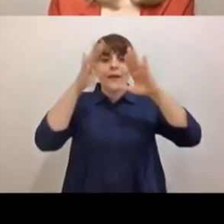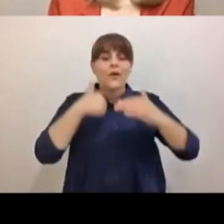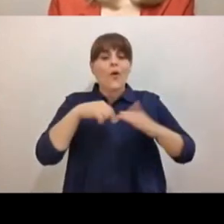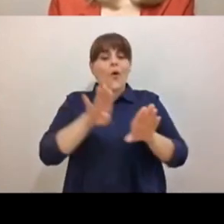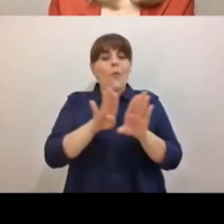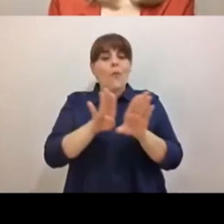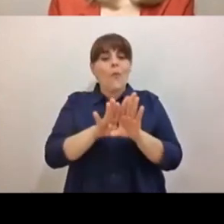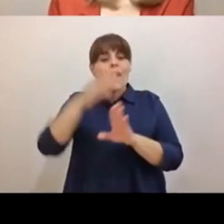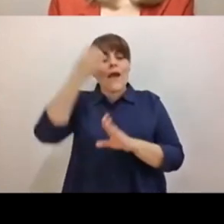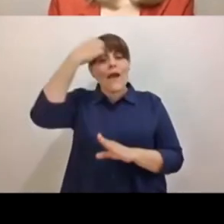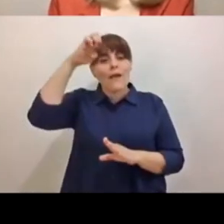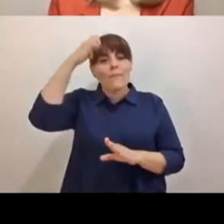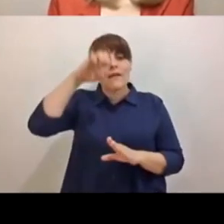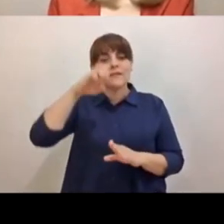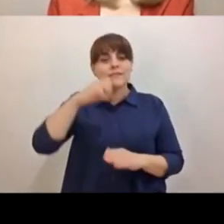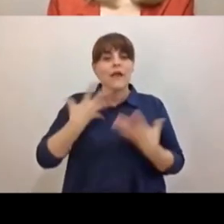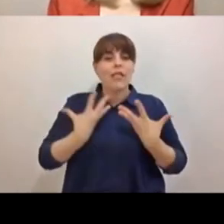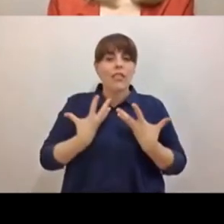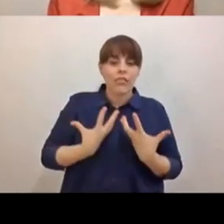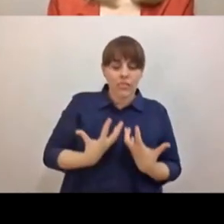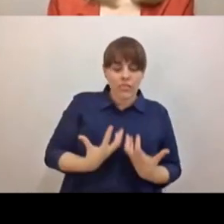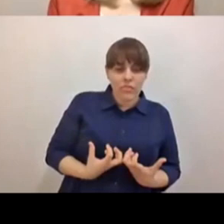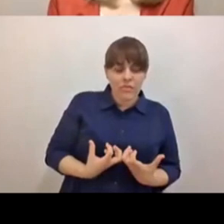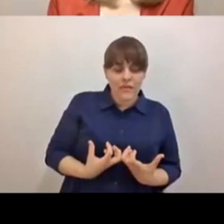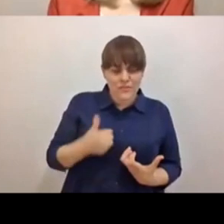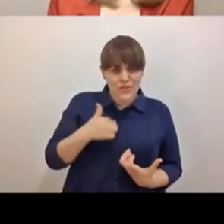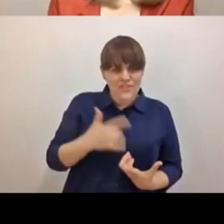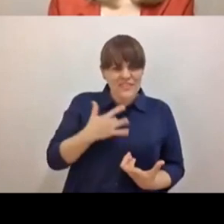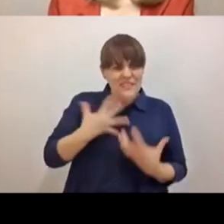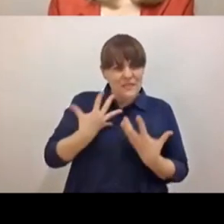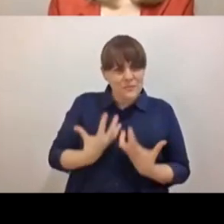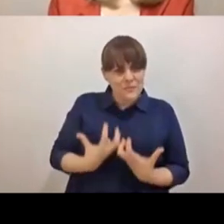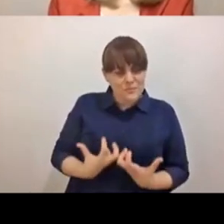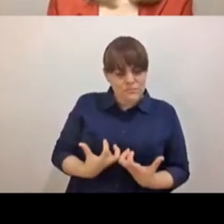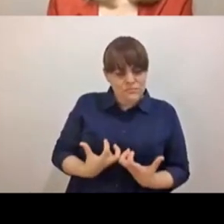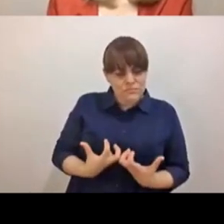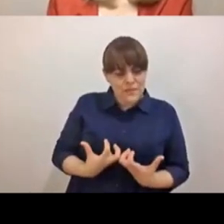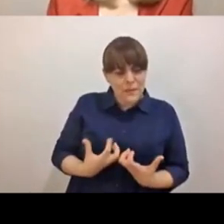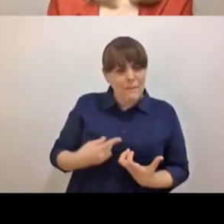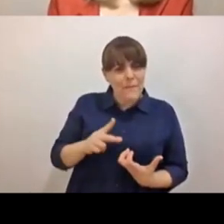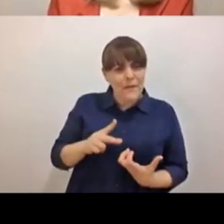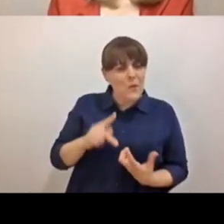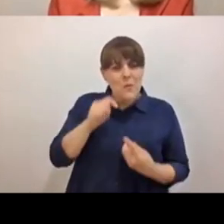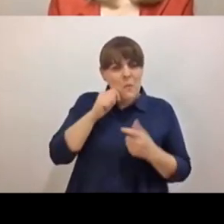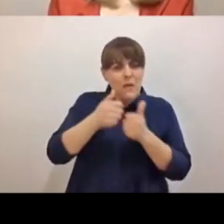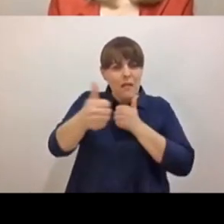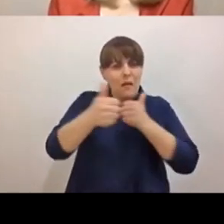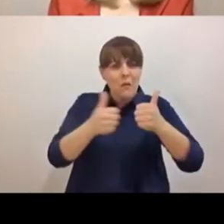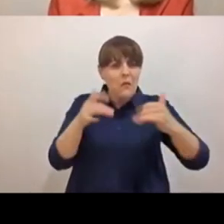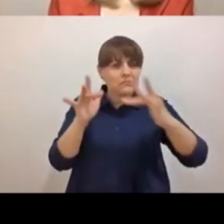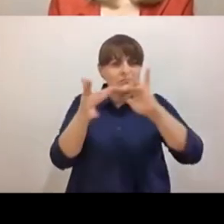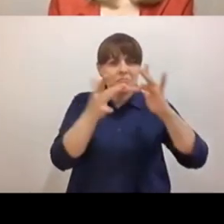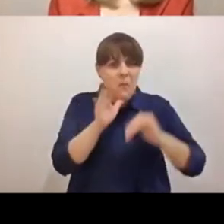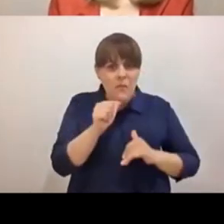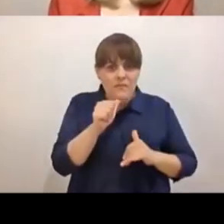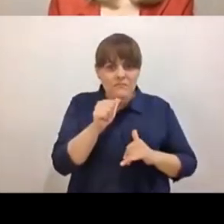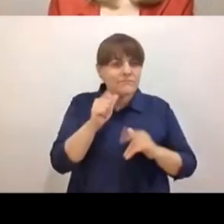niños y las niñas en la medida que descubren que la amistad trasciende el tiempo y el espacio.